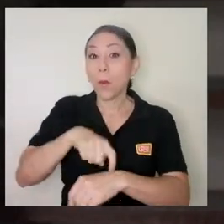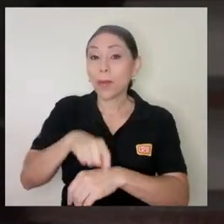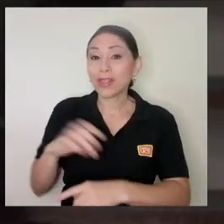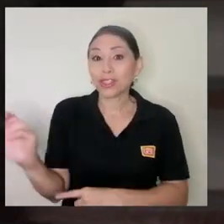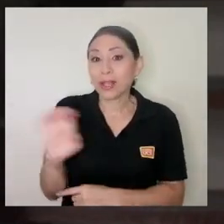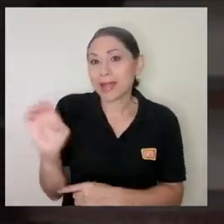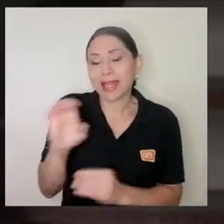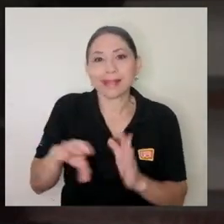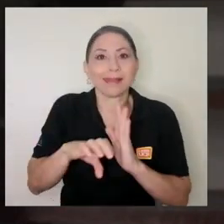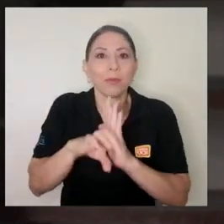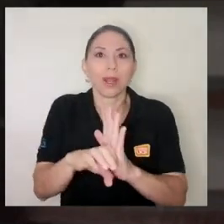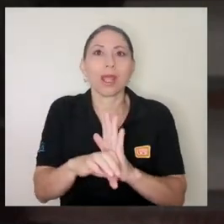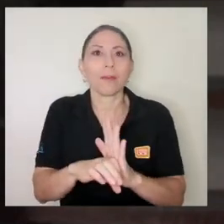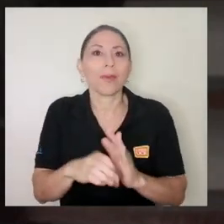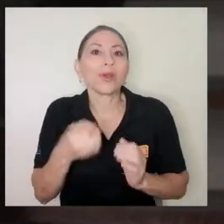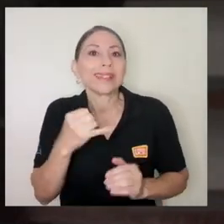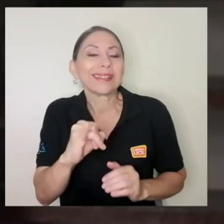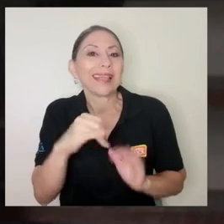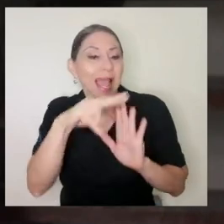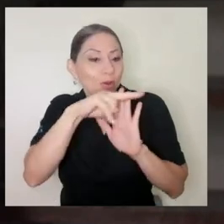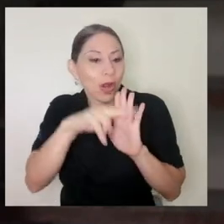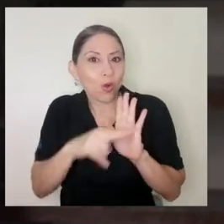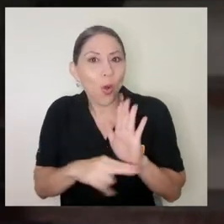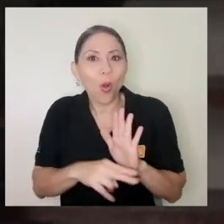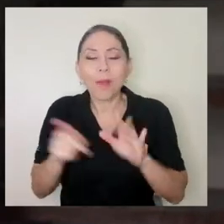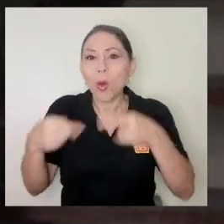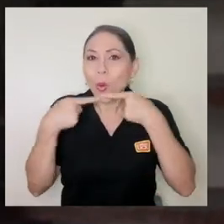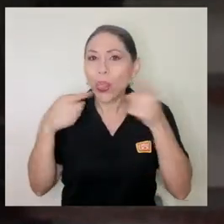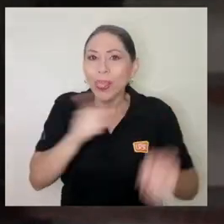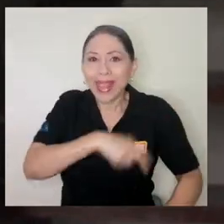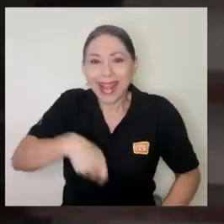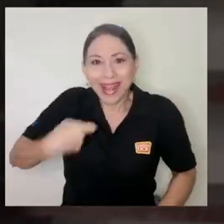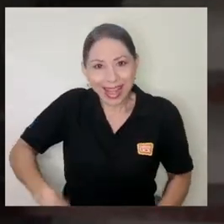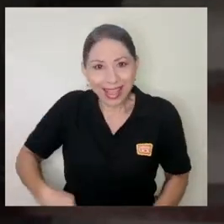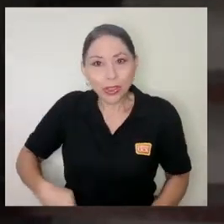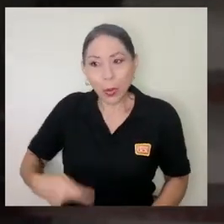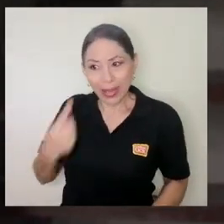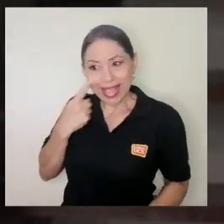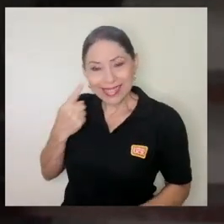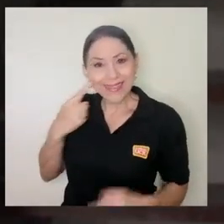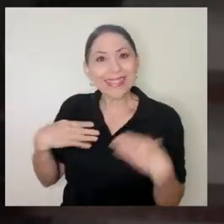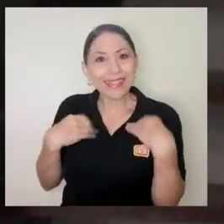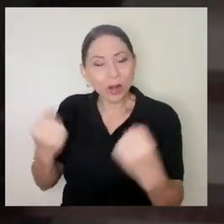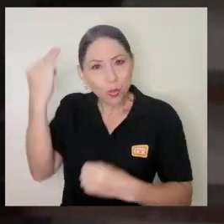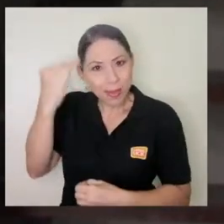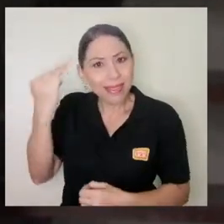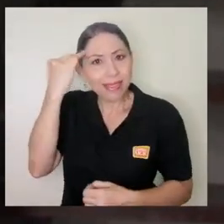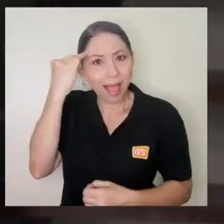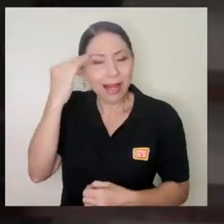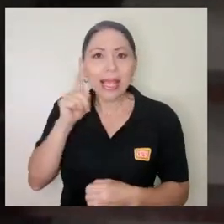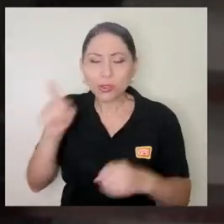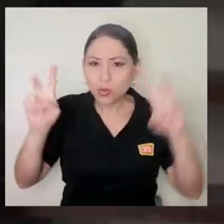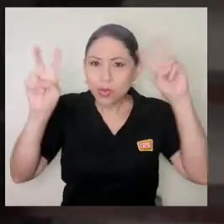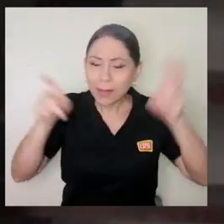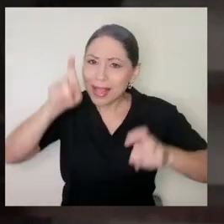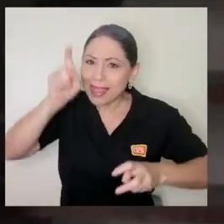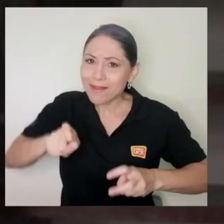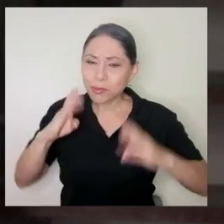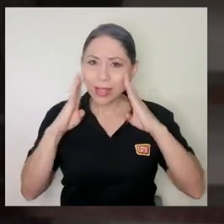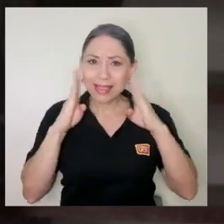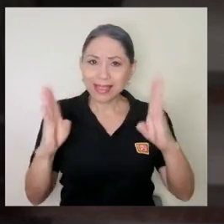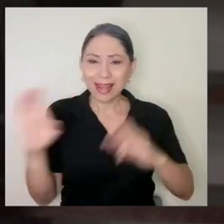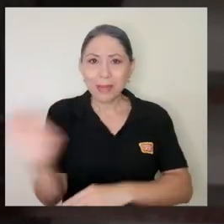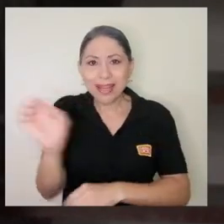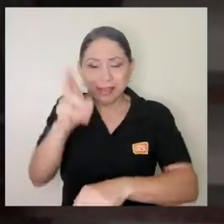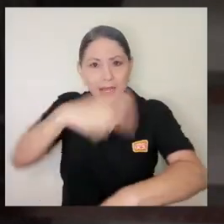de hecho, que surgiera una norma, un decreto que le da la presencia a la salud mental como una dimensión que tenemos que